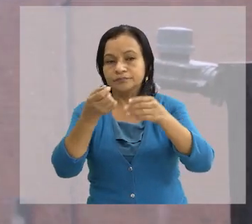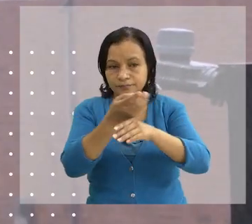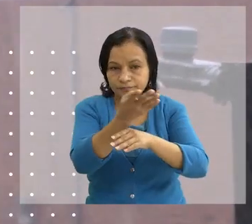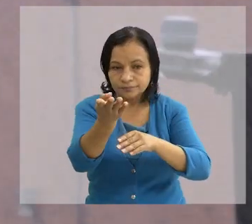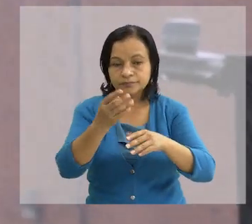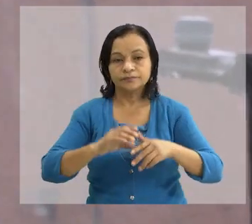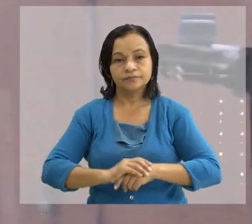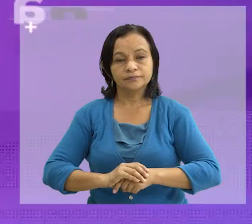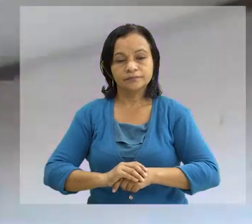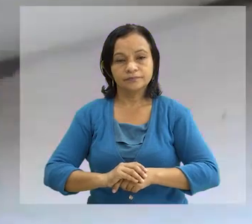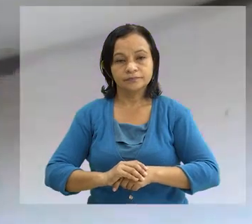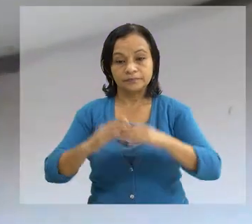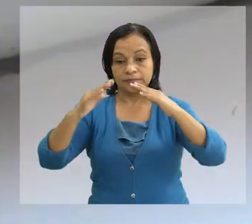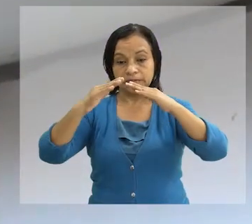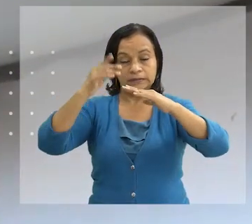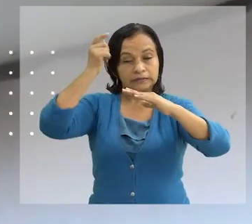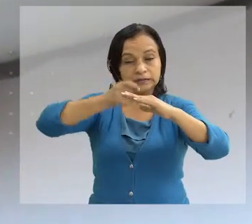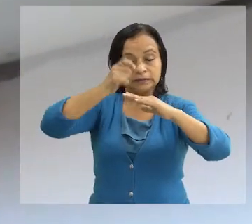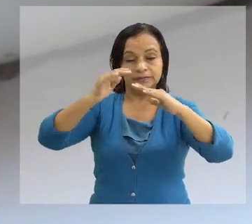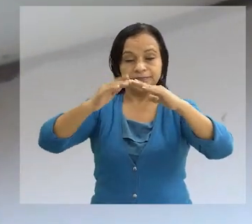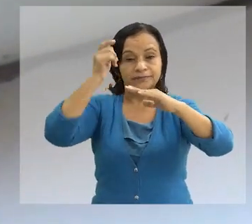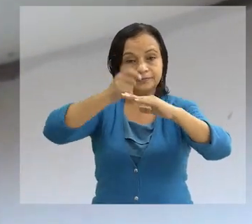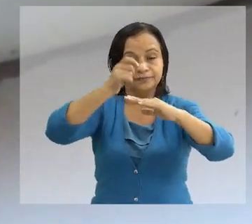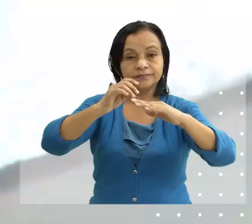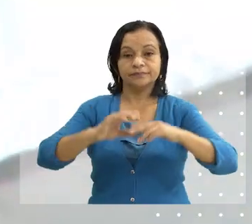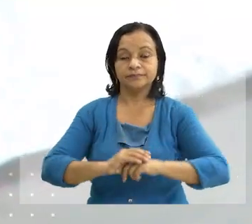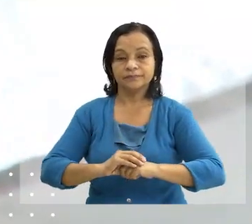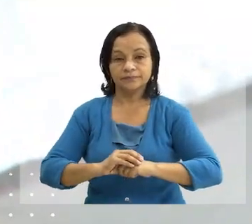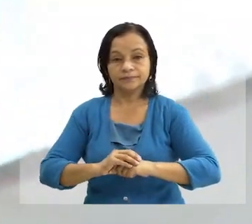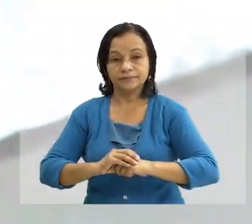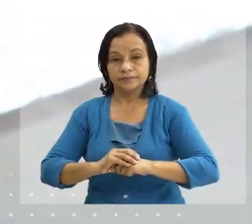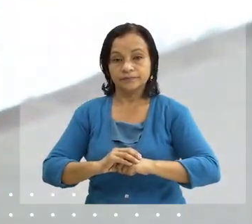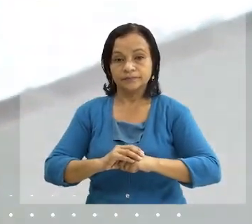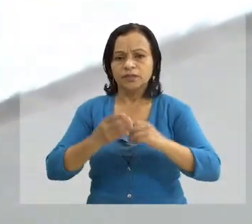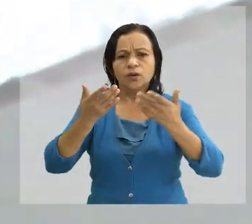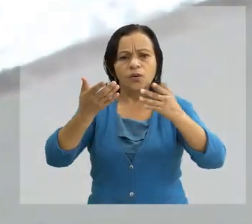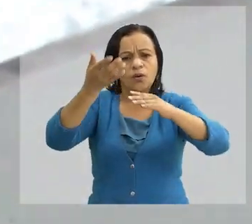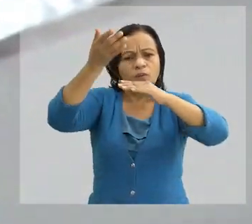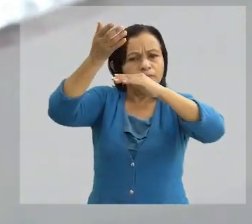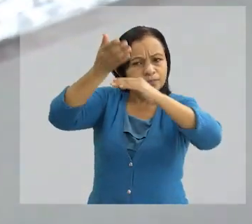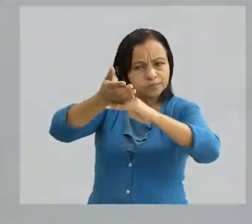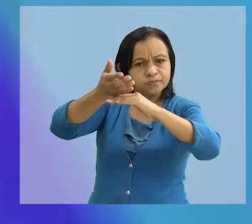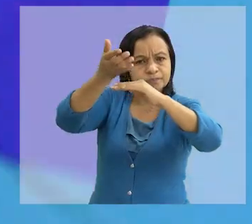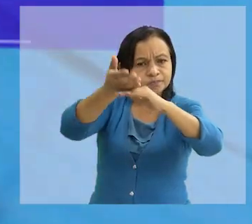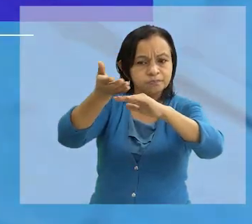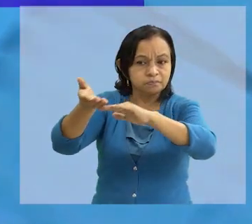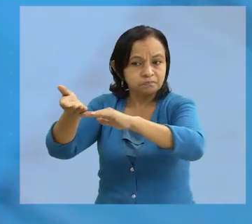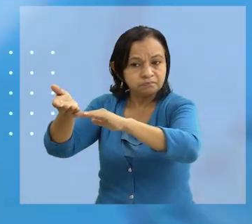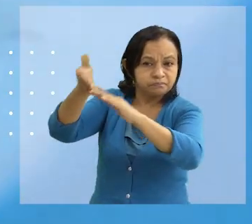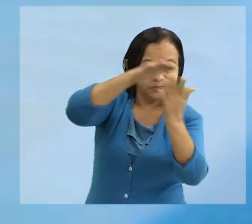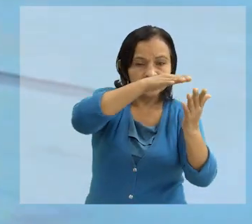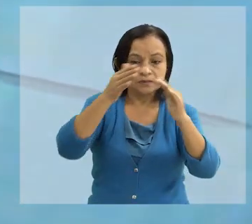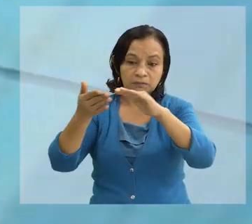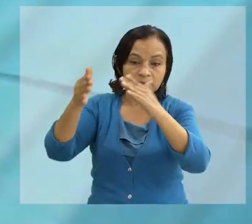siguientes recomendaciones Reclavemos el zinc de los techos de nuestras viviendas Evitemos colocar objetos pesados sobre el techo que puedan